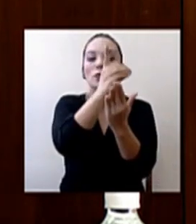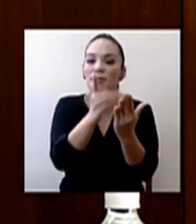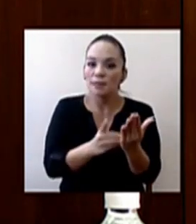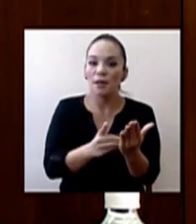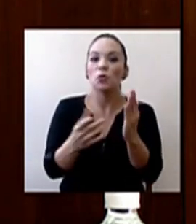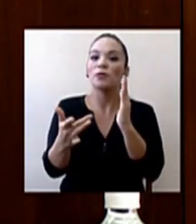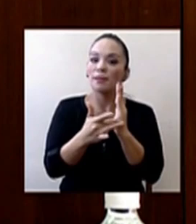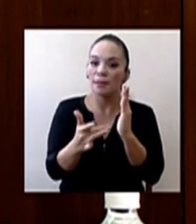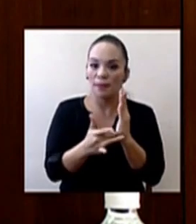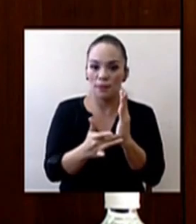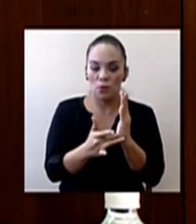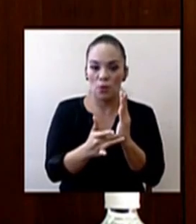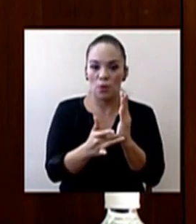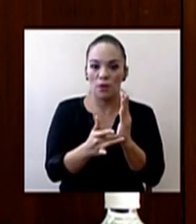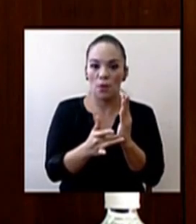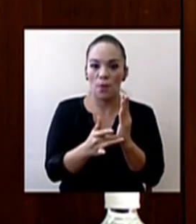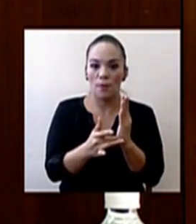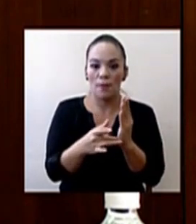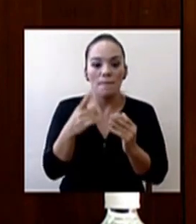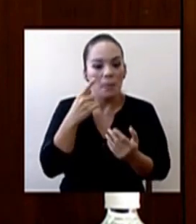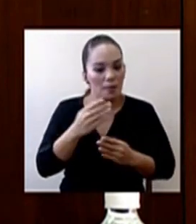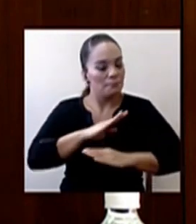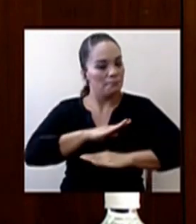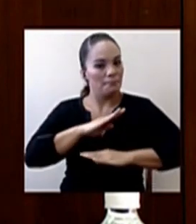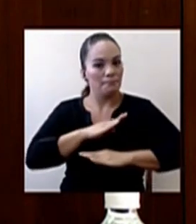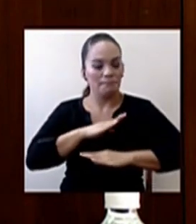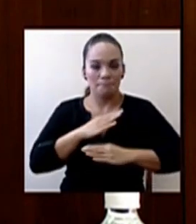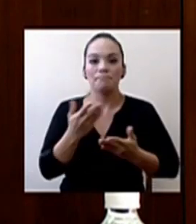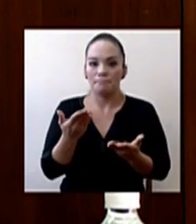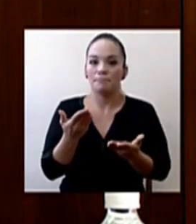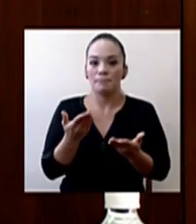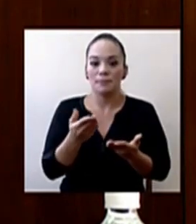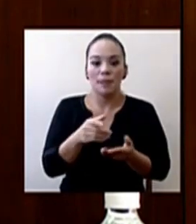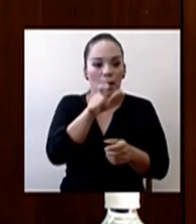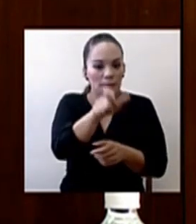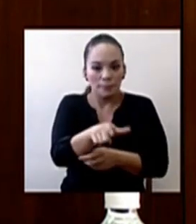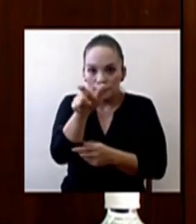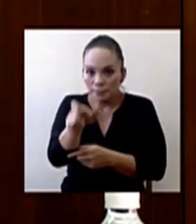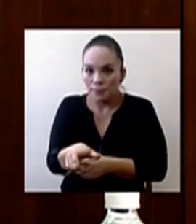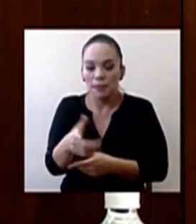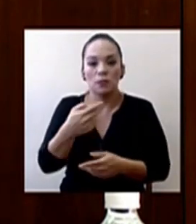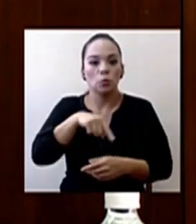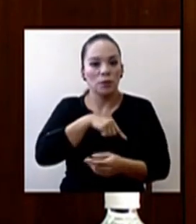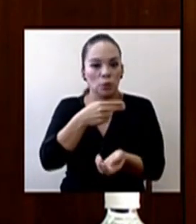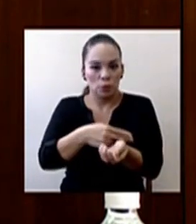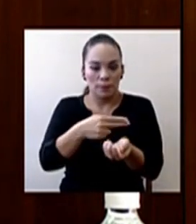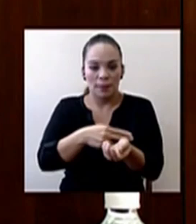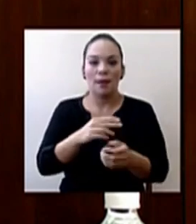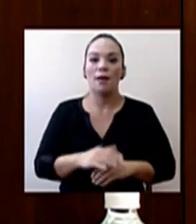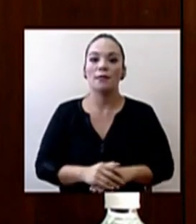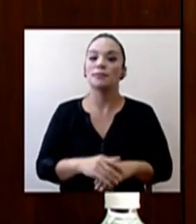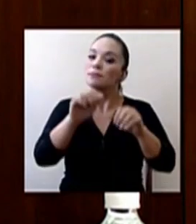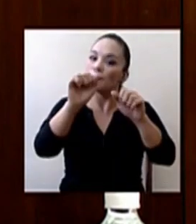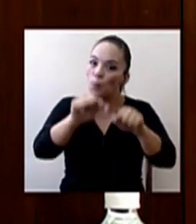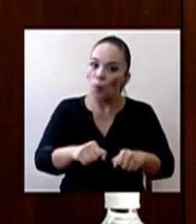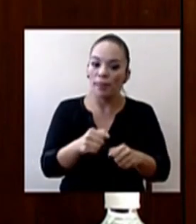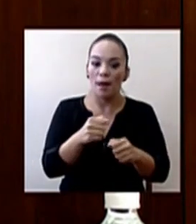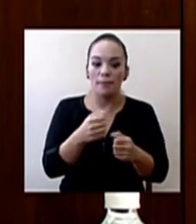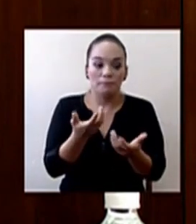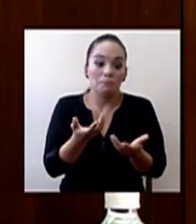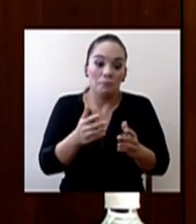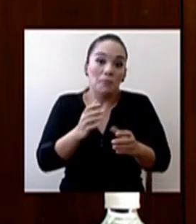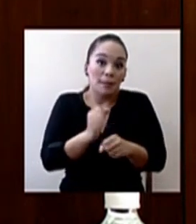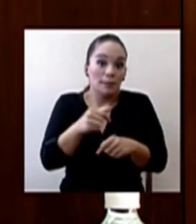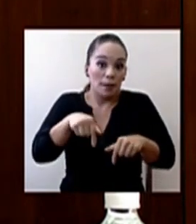tecnológico que llene las expectativas de nuestros pacientes en nuestros hospitales y que se pueda poner a producir